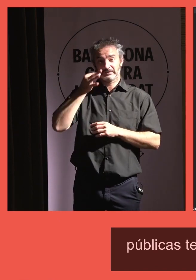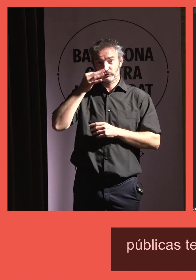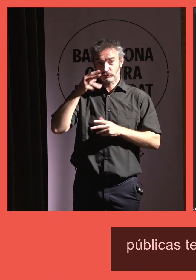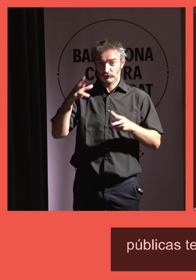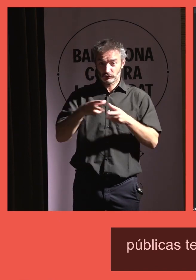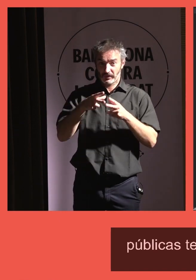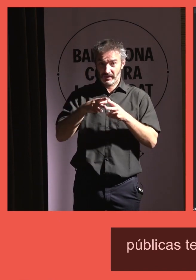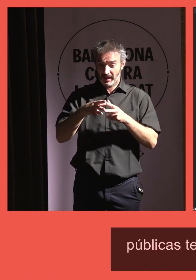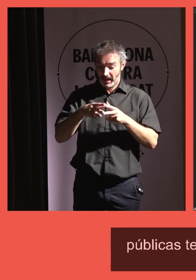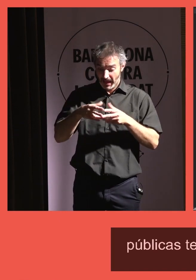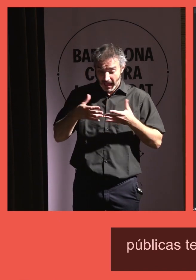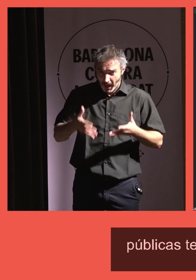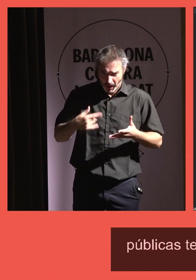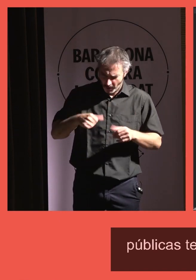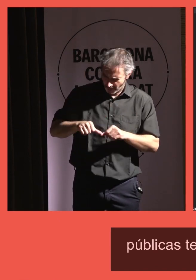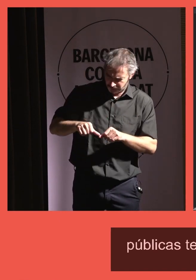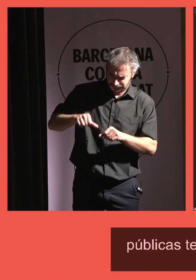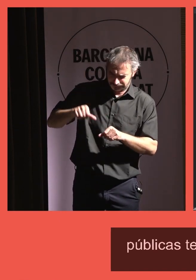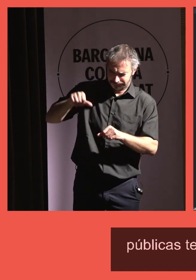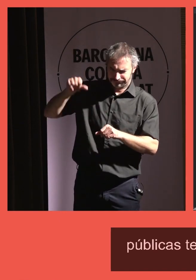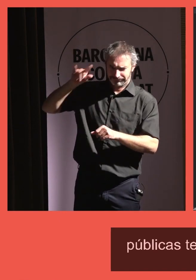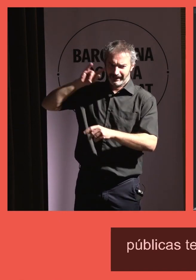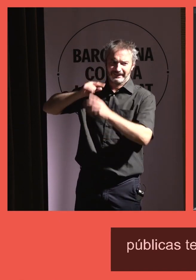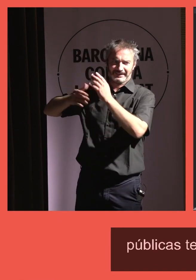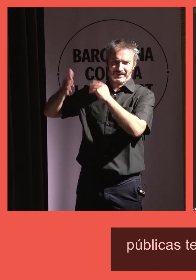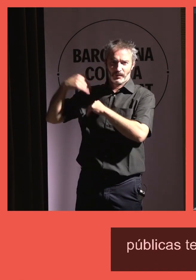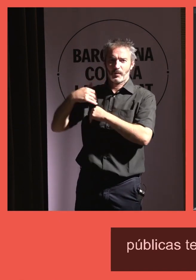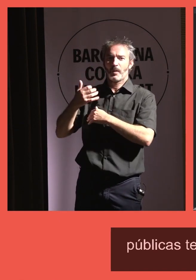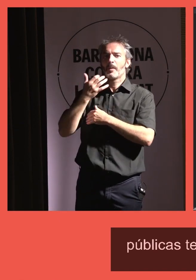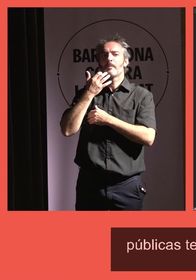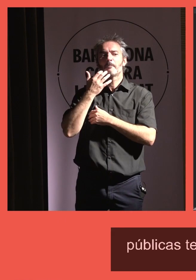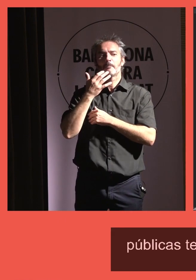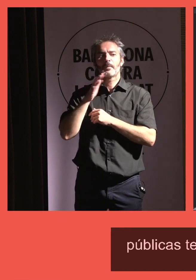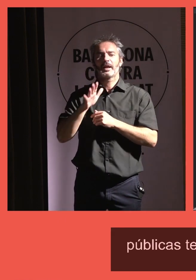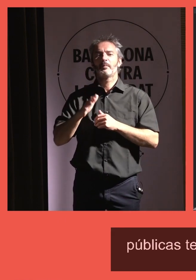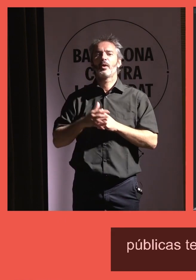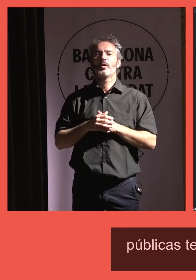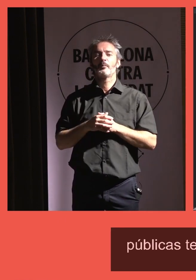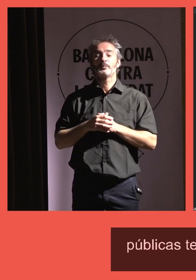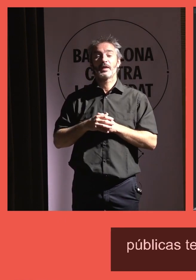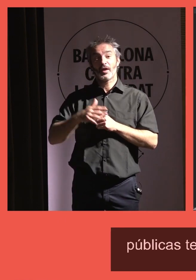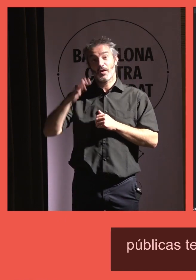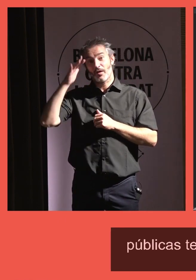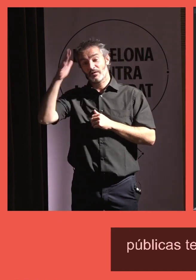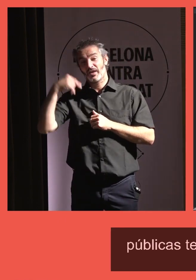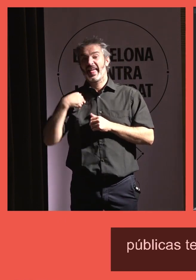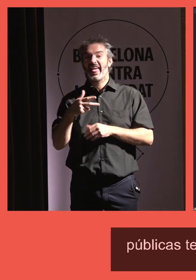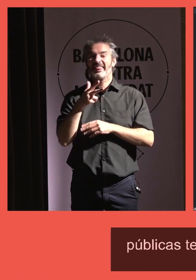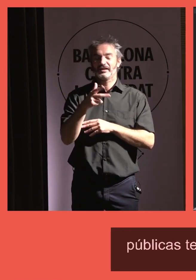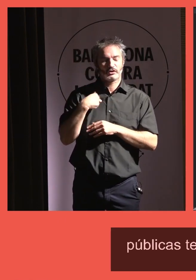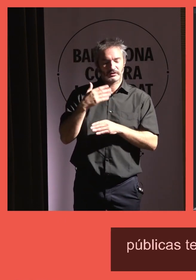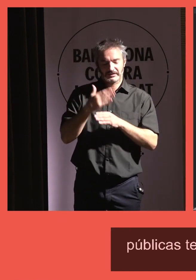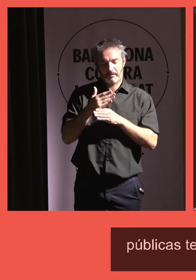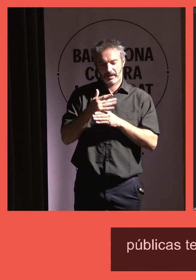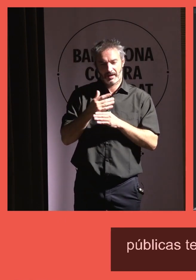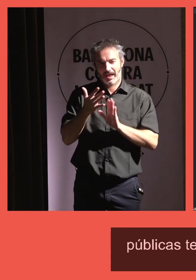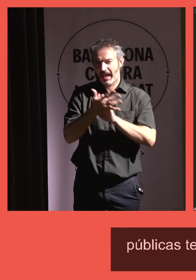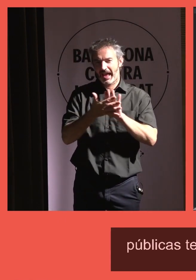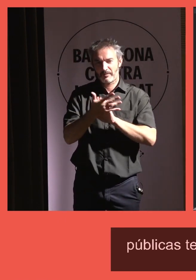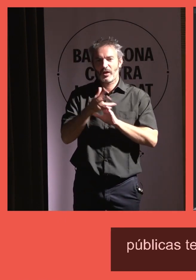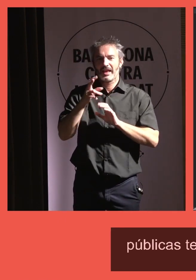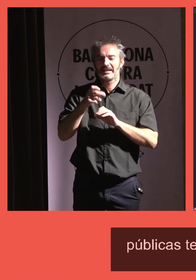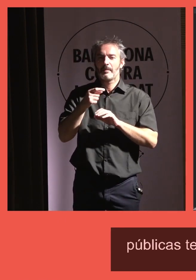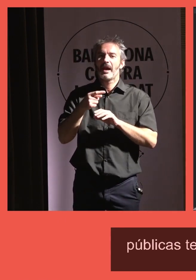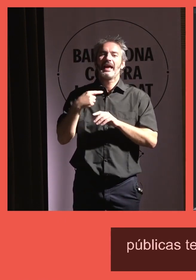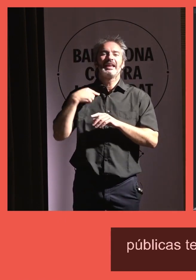no es algo nuevo, viene de muy antiguo, ¿verdad? Mi formación es en filosofía y en derecho y por eso me gusta siempre hablar de